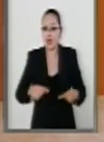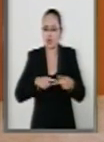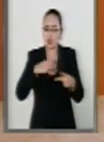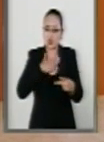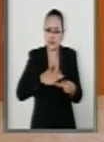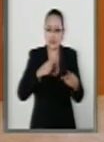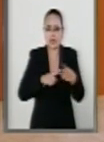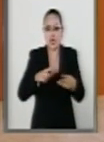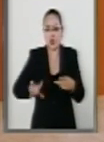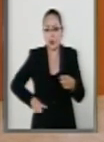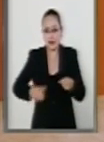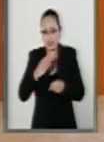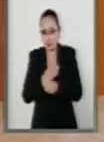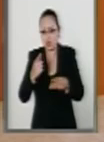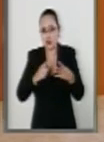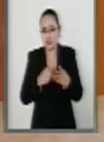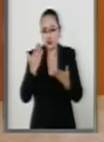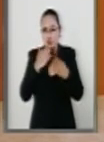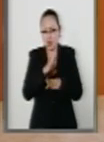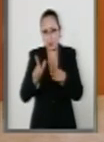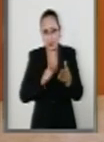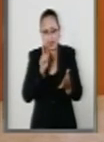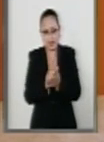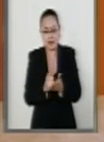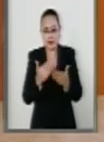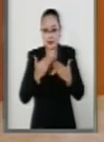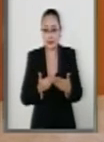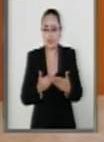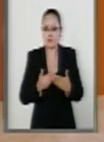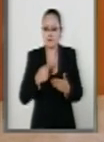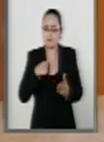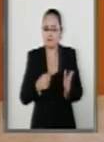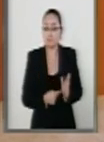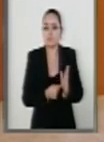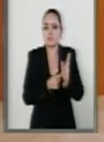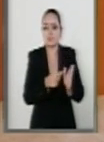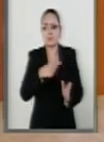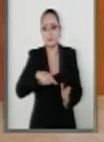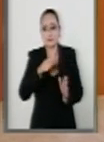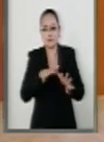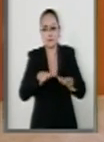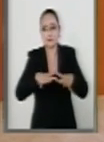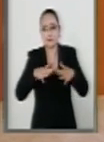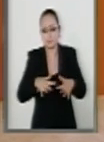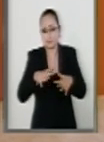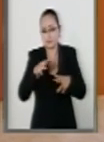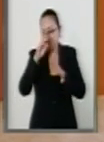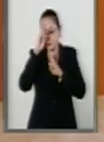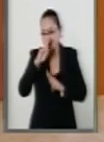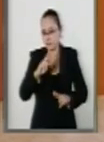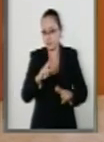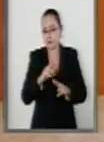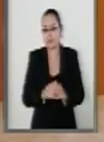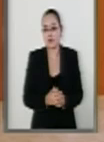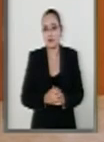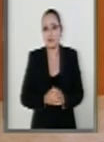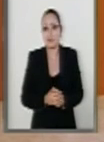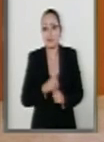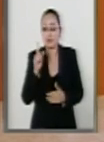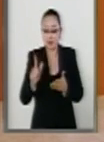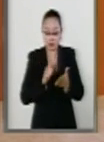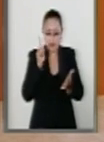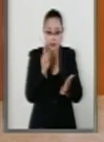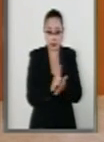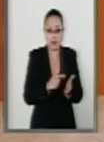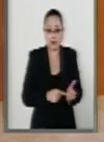justicia de gobernación y de estudios legislativos ponemos a la consideración de esta honorable asamblea una ley